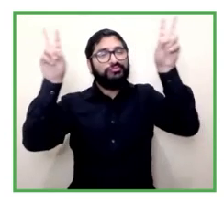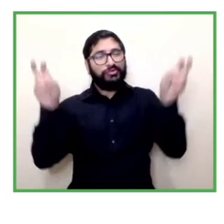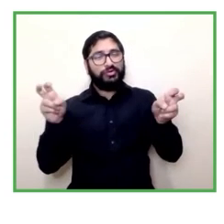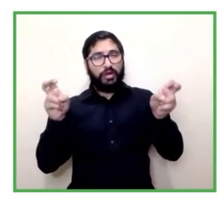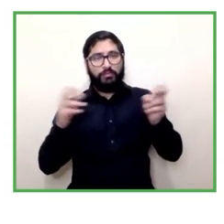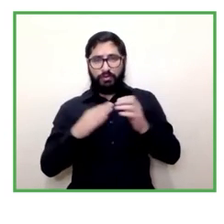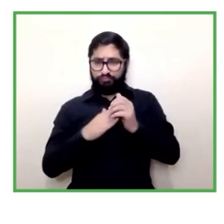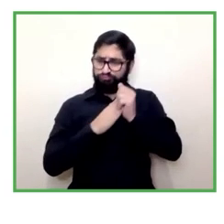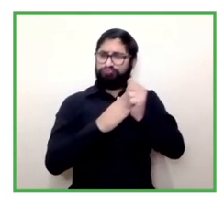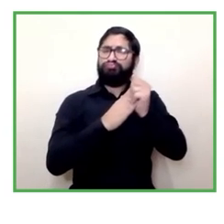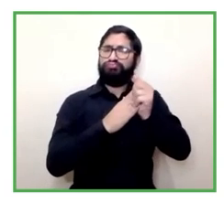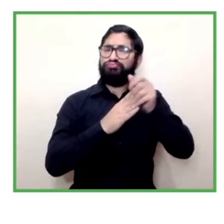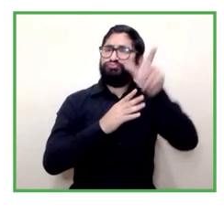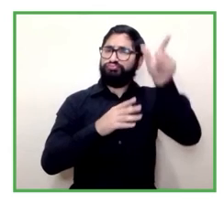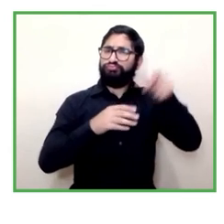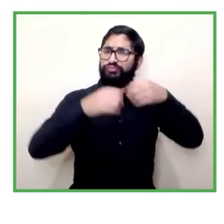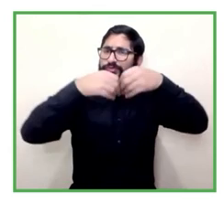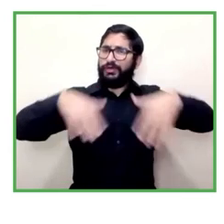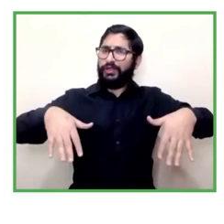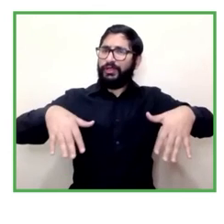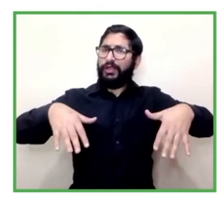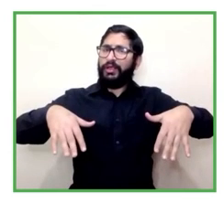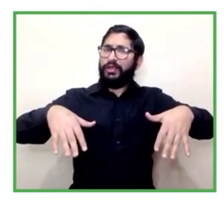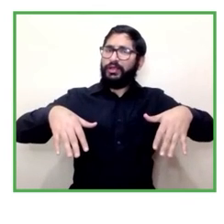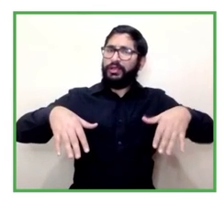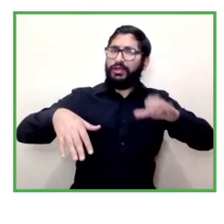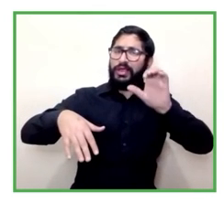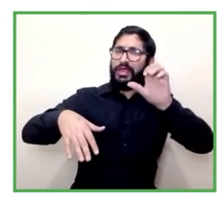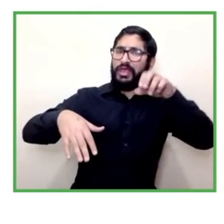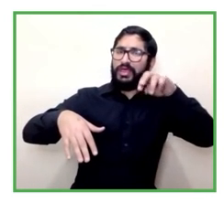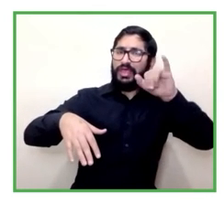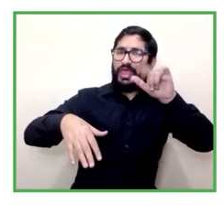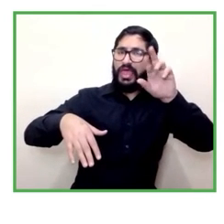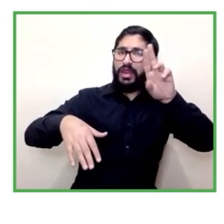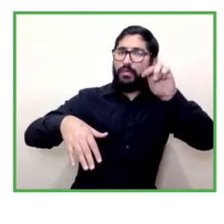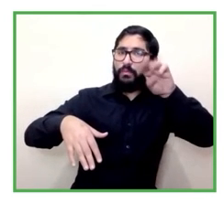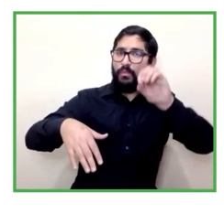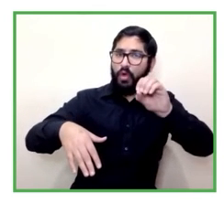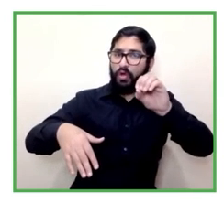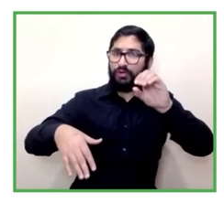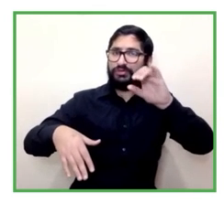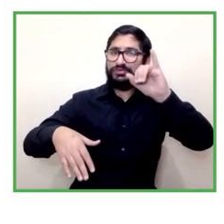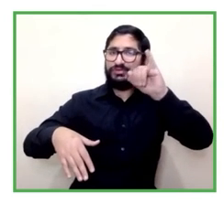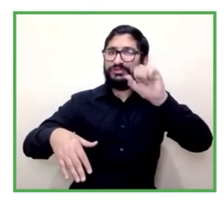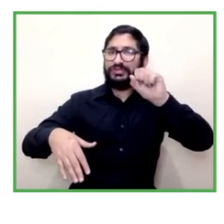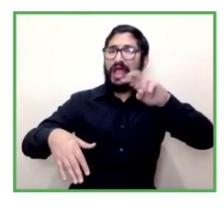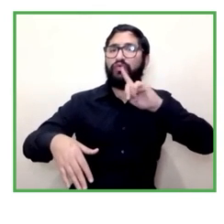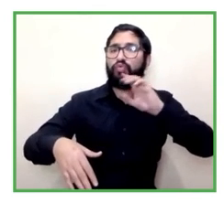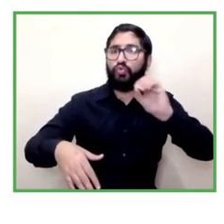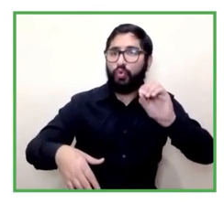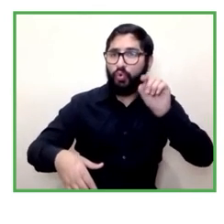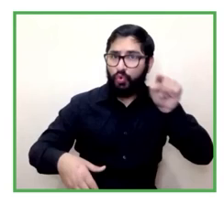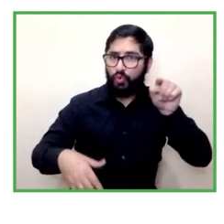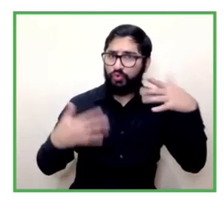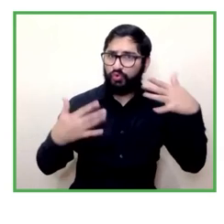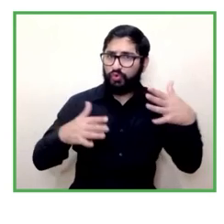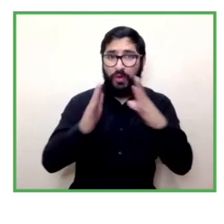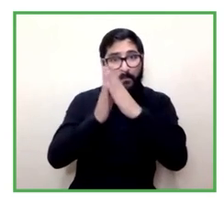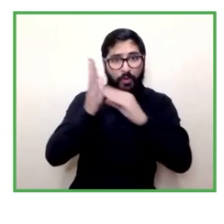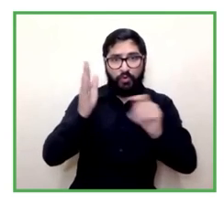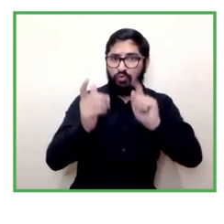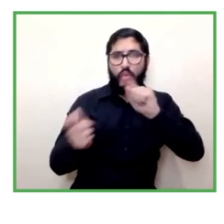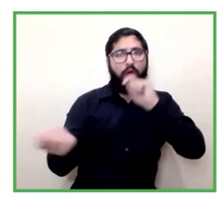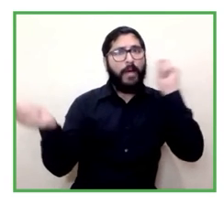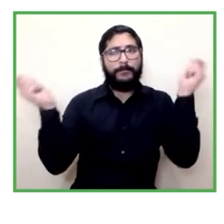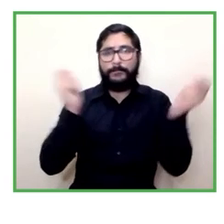hegemonización de modelos por ejemplo como el modelo biomédico esto no va a cambiar esto va a seguir siendo exactamente